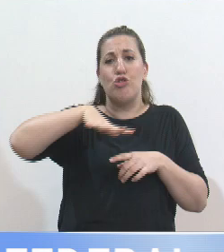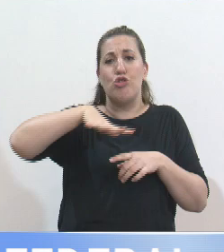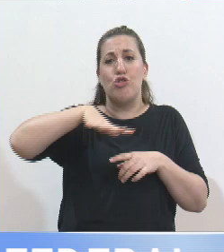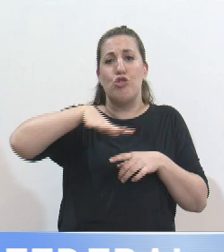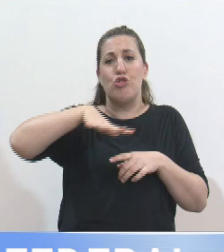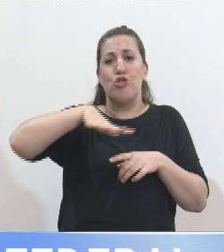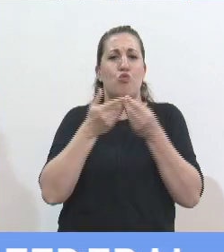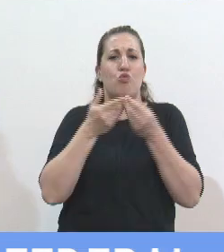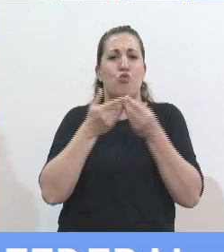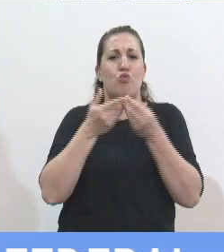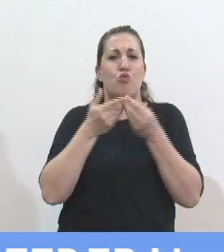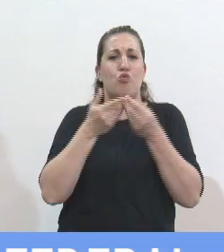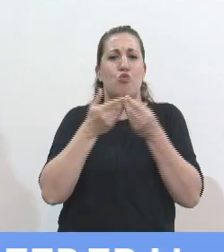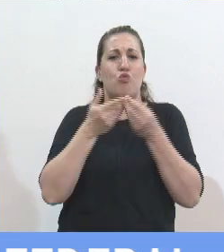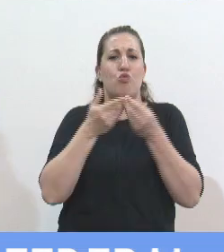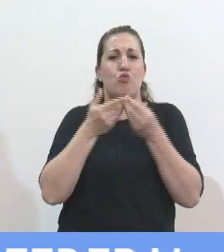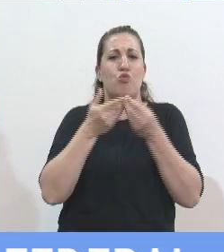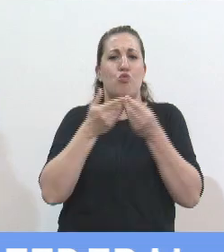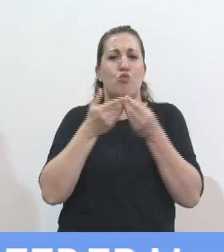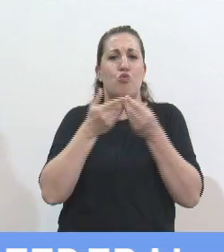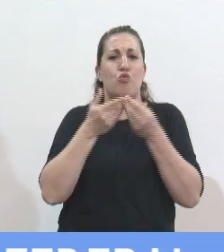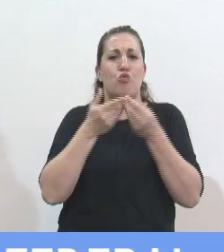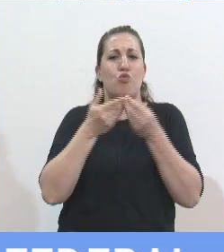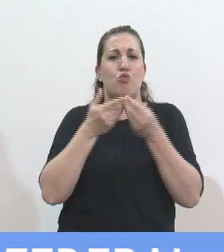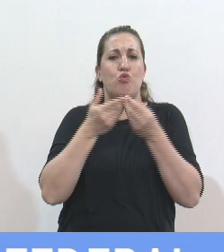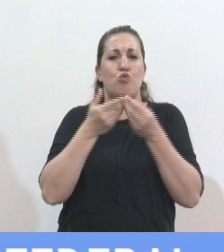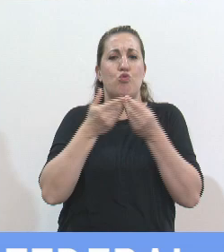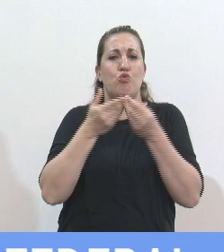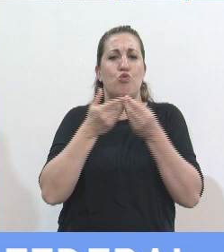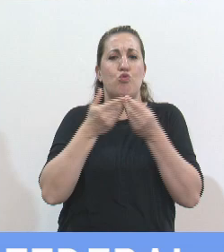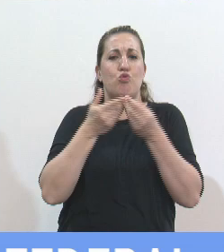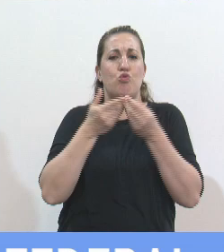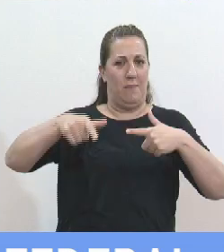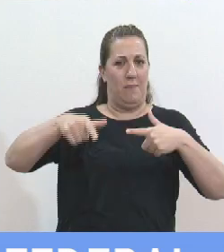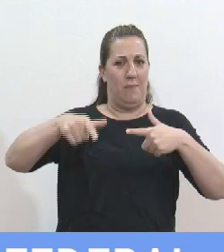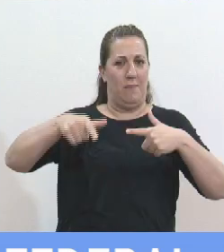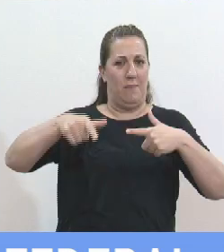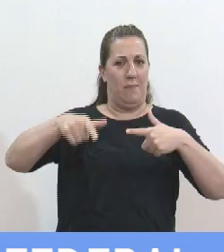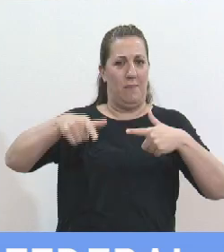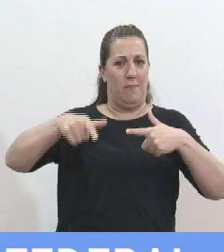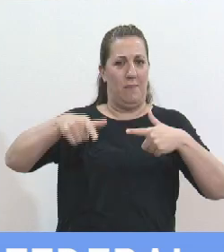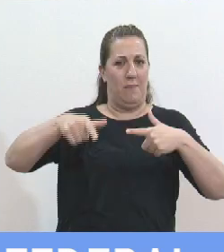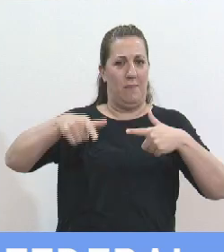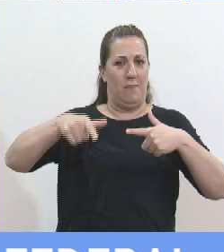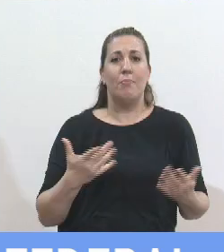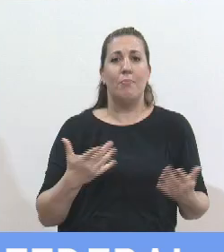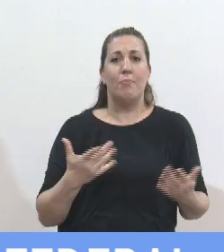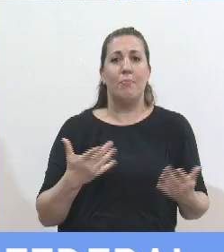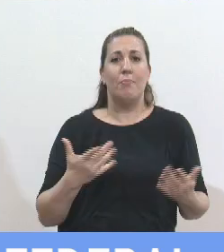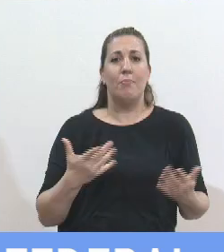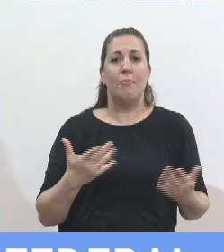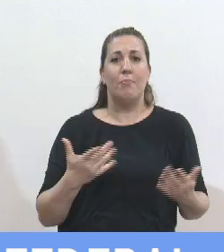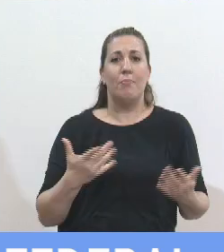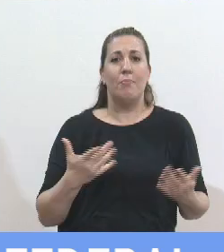y exportadora de la Argentina. Es el canal de entrada de la hidrovía. Con lo cual, para nosotros es un